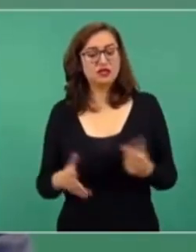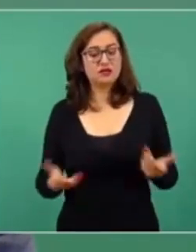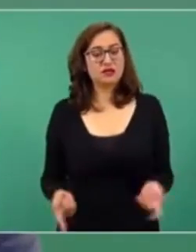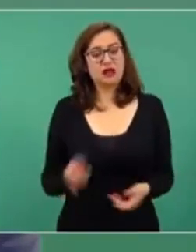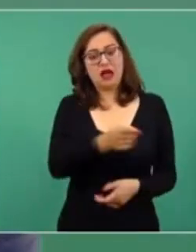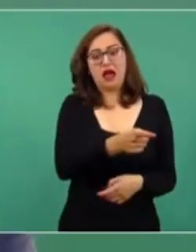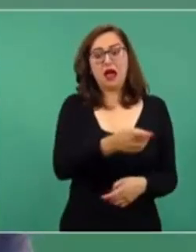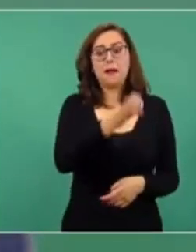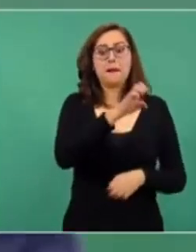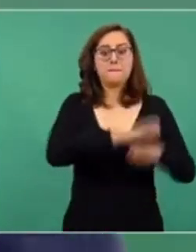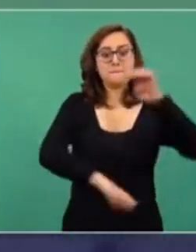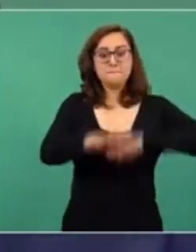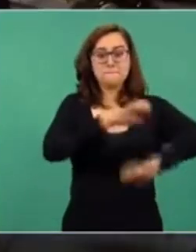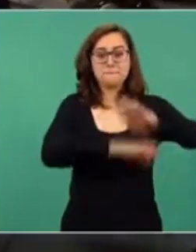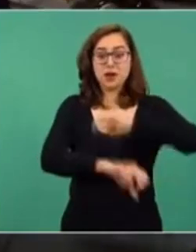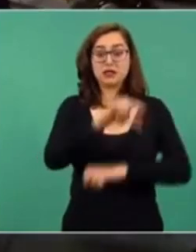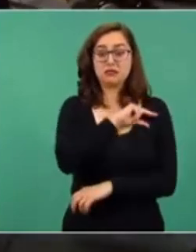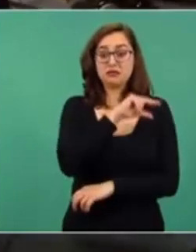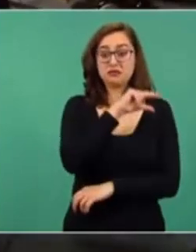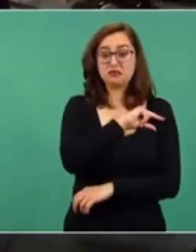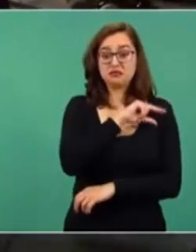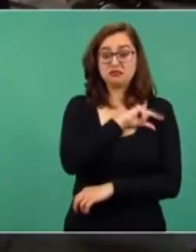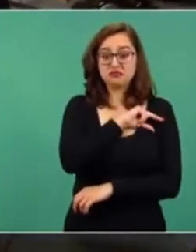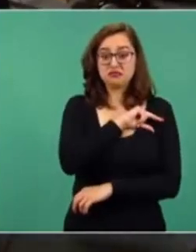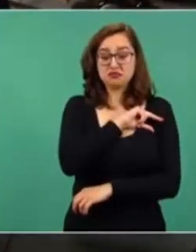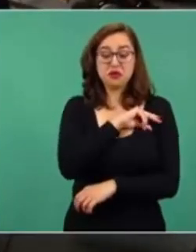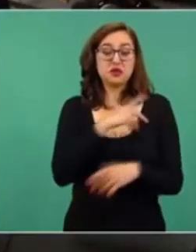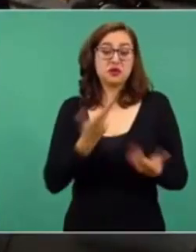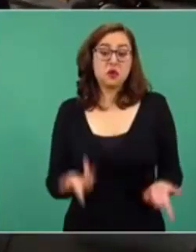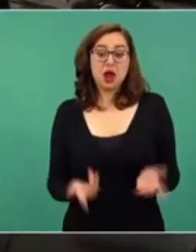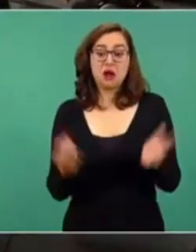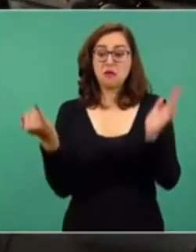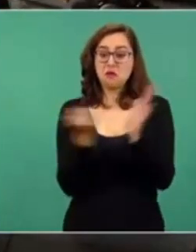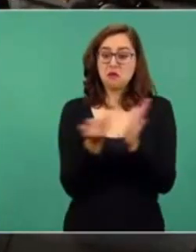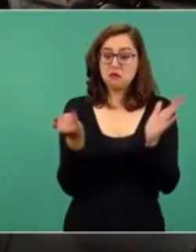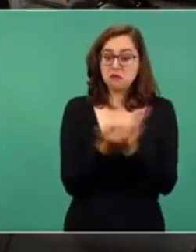no pagan por la transmisión y tienen subsidio,